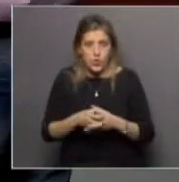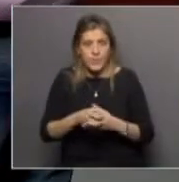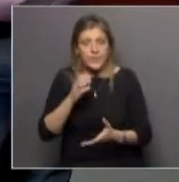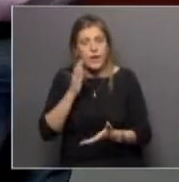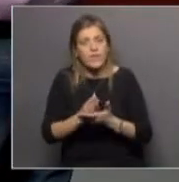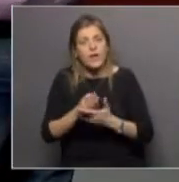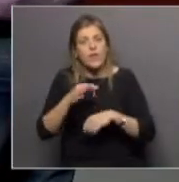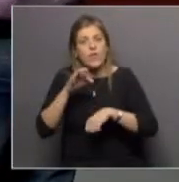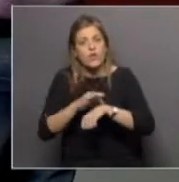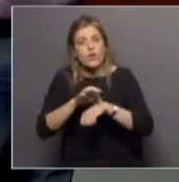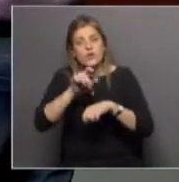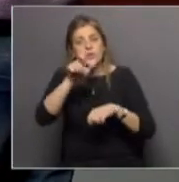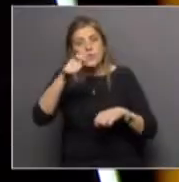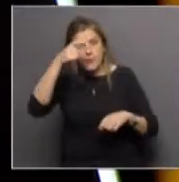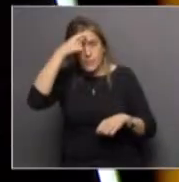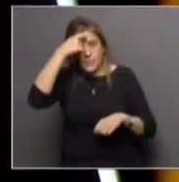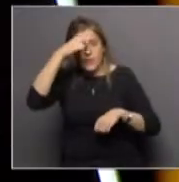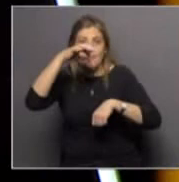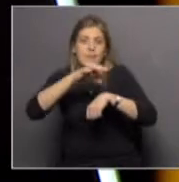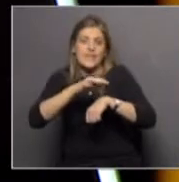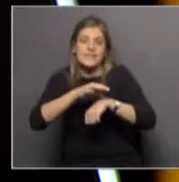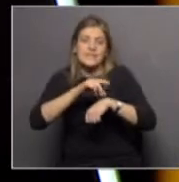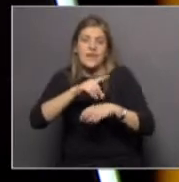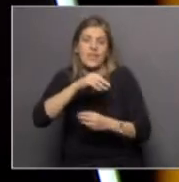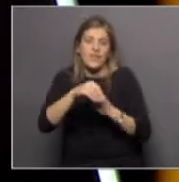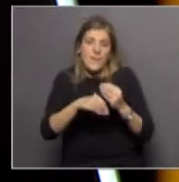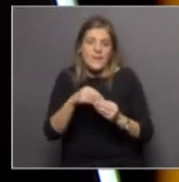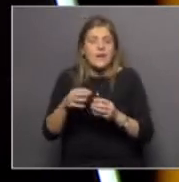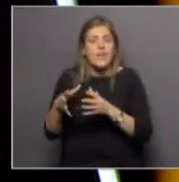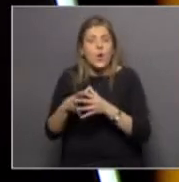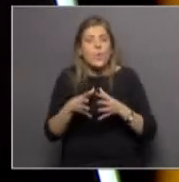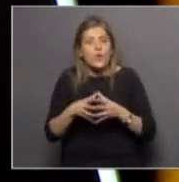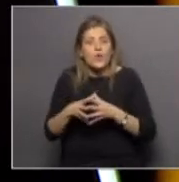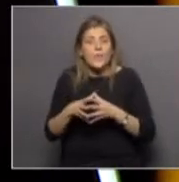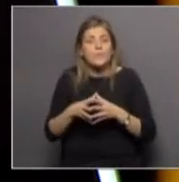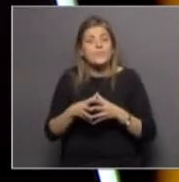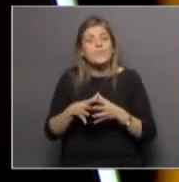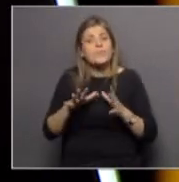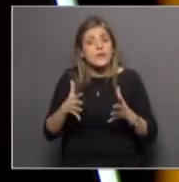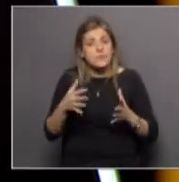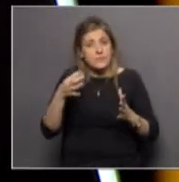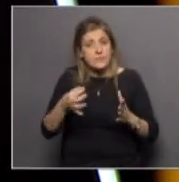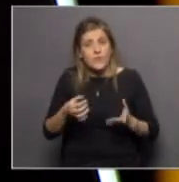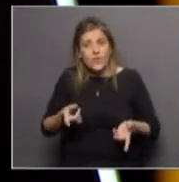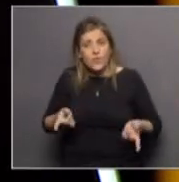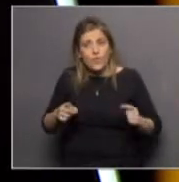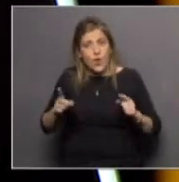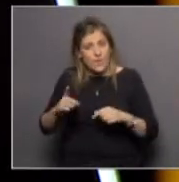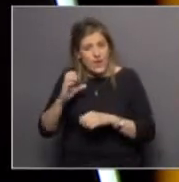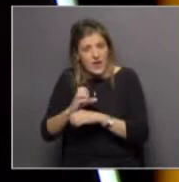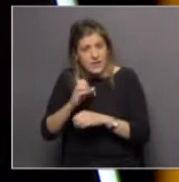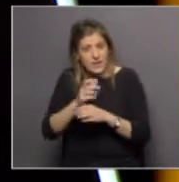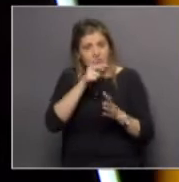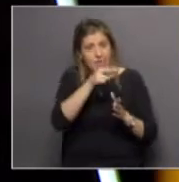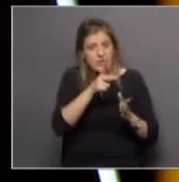doctora ponzo y como experta también en medicina familiar y comunitaria como decíamos en el arranque ¿le parece adecuado el calendario de regreso a clases teniendo en cuenta